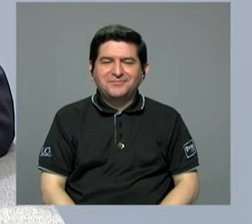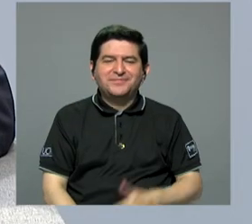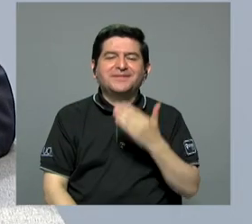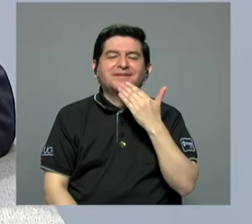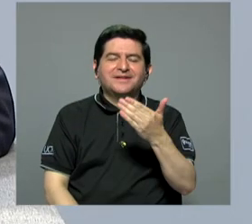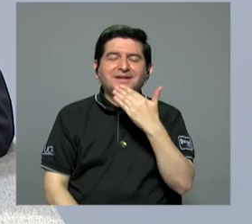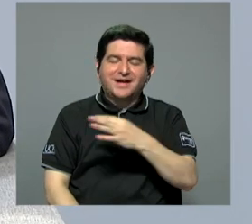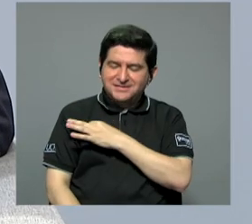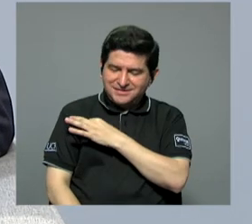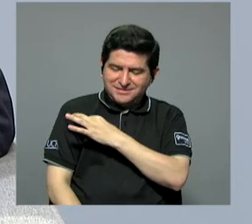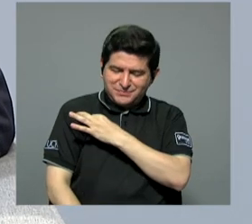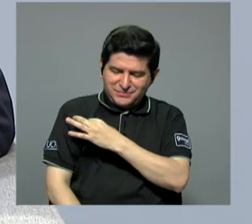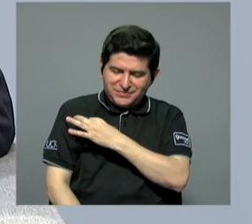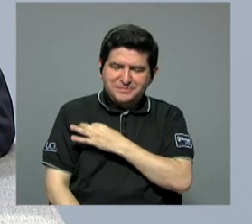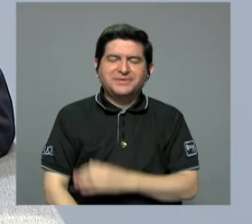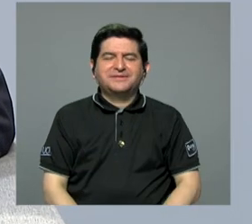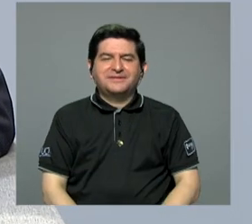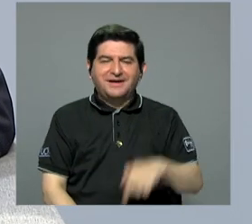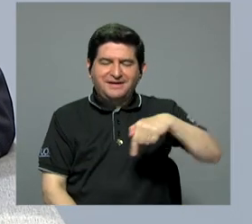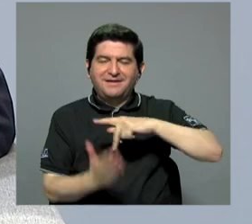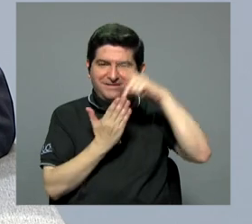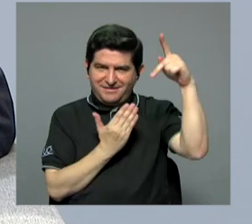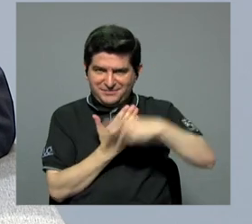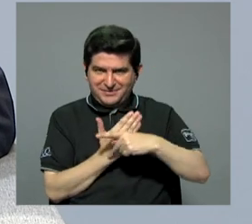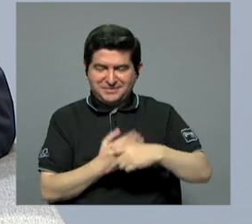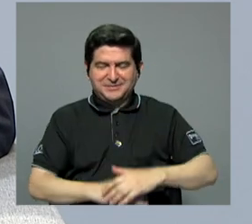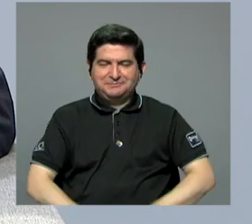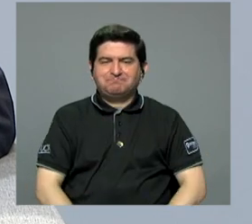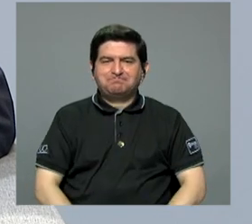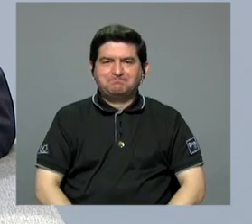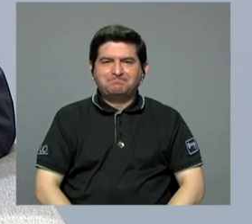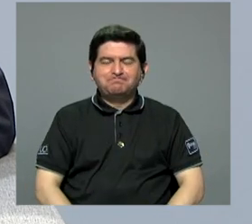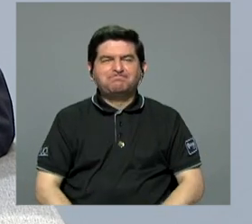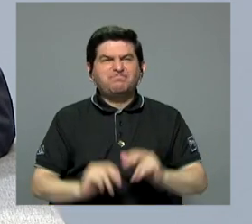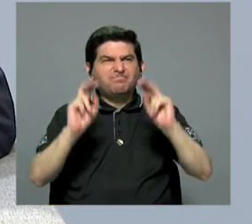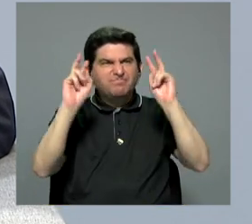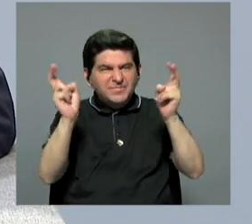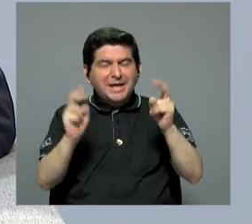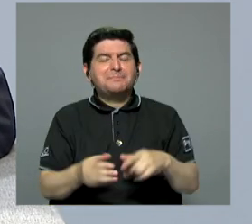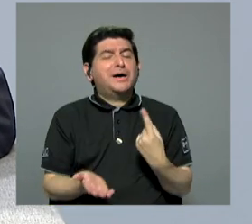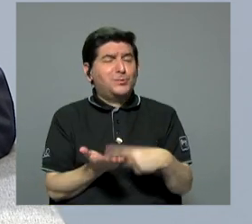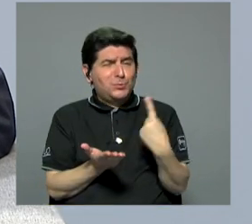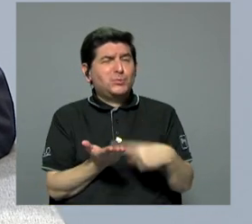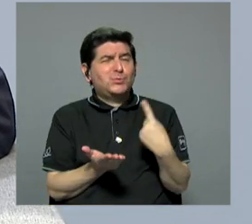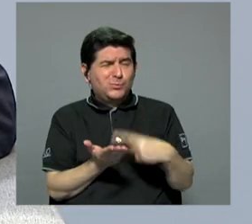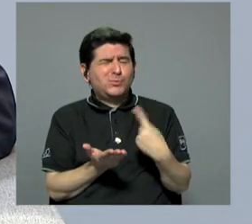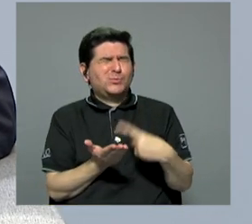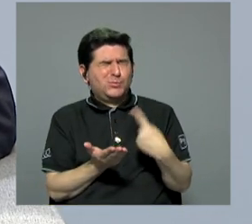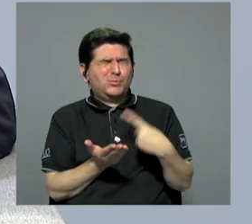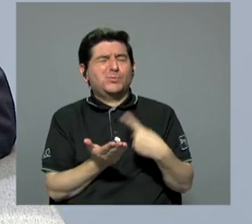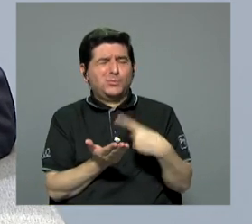muchas gracias por invitarnos acá a su programa. Realmente es un tema bastante controversial,